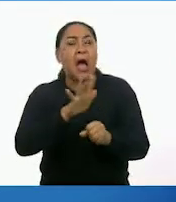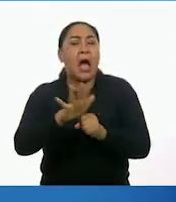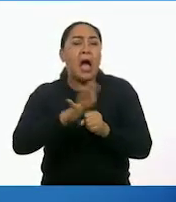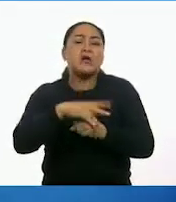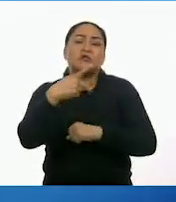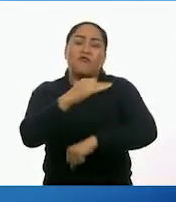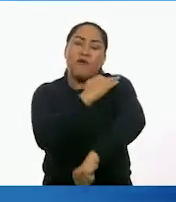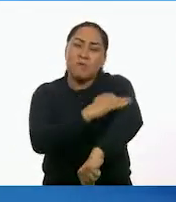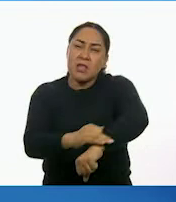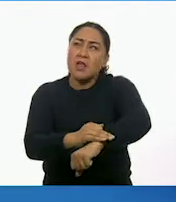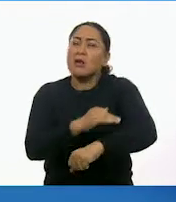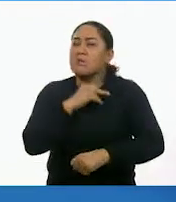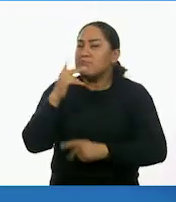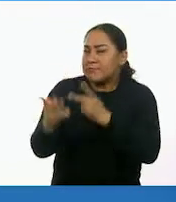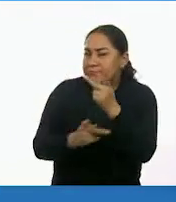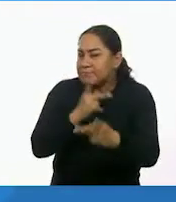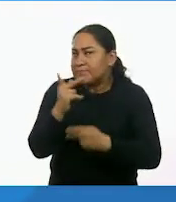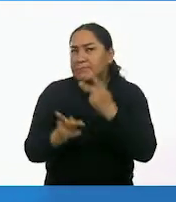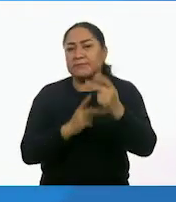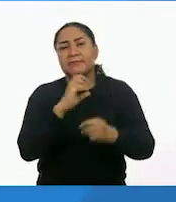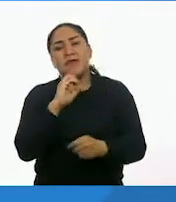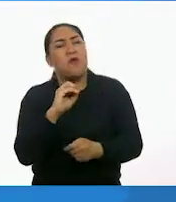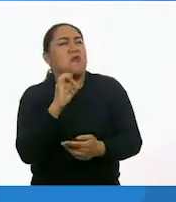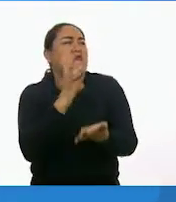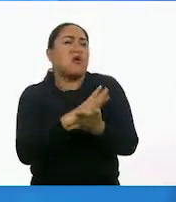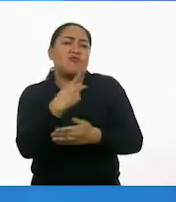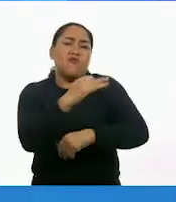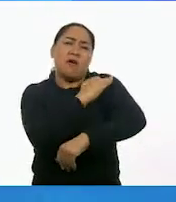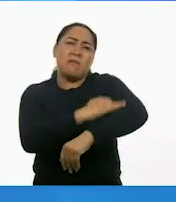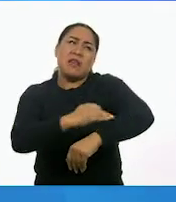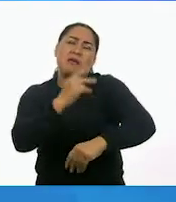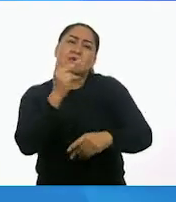a familiares, vecinos, tal vez solo a familiares.